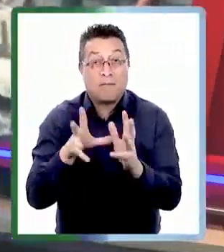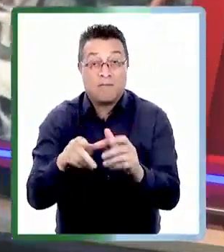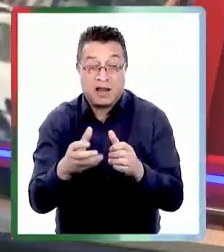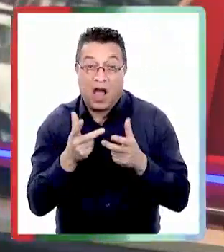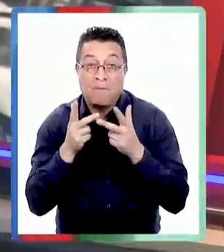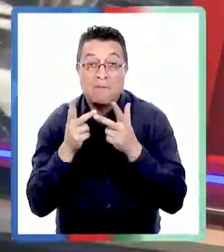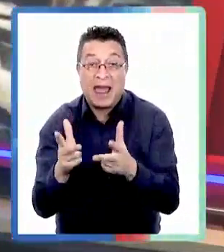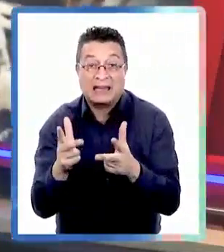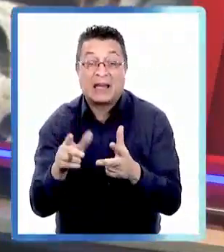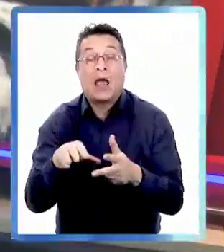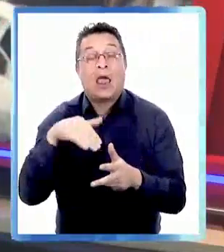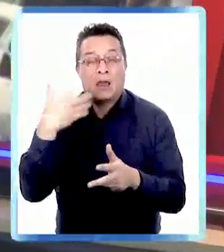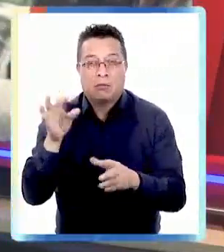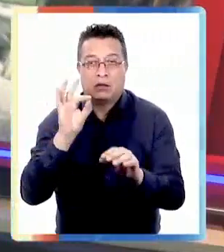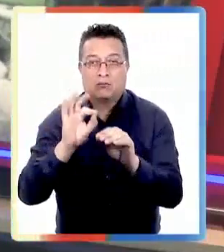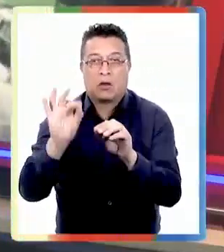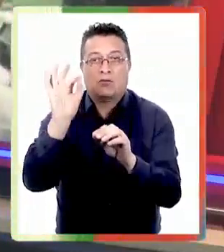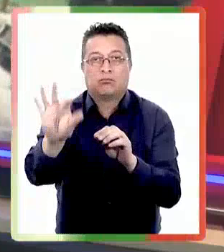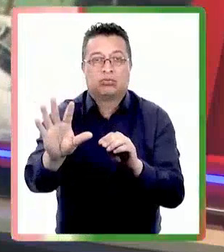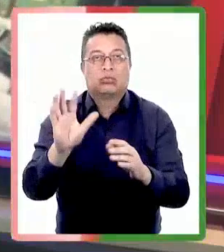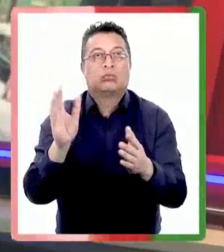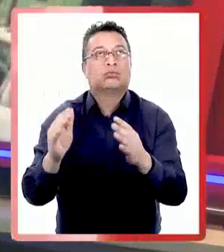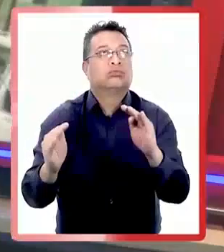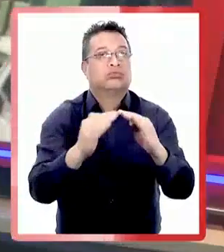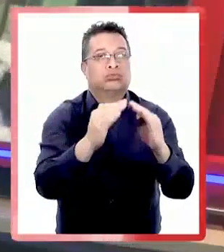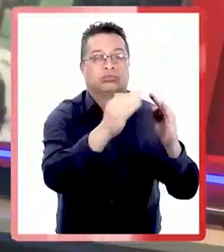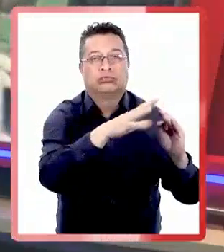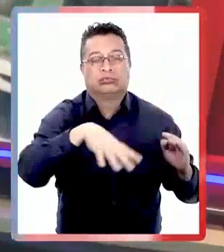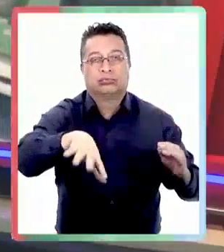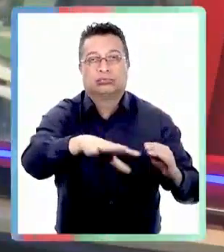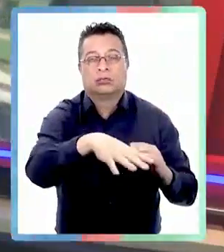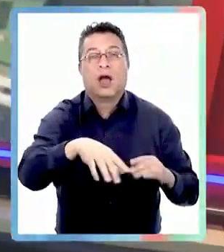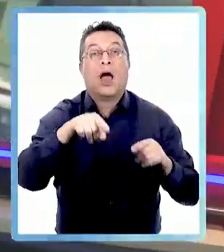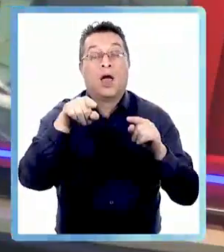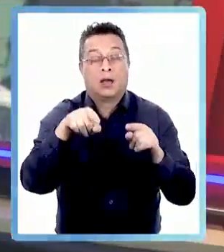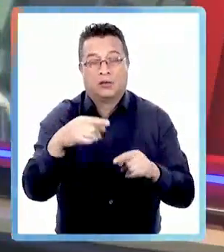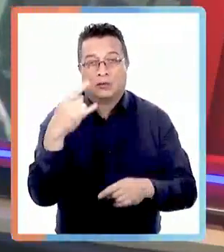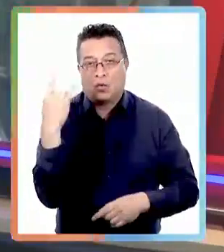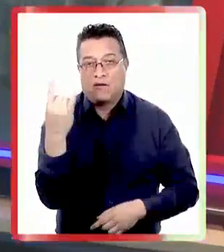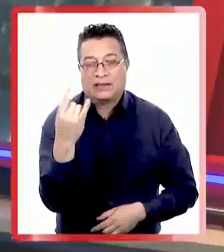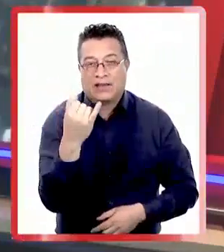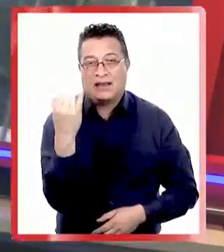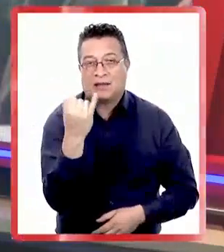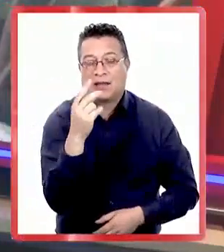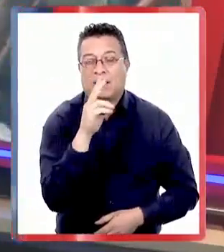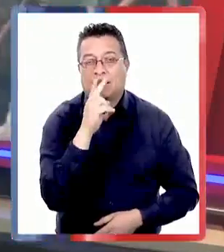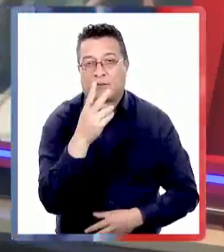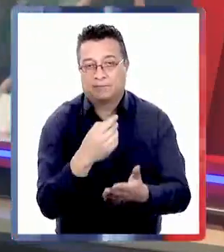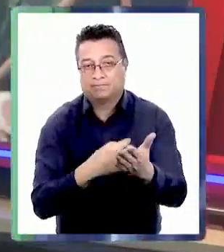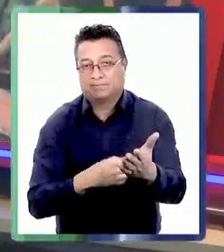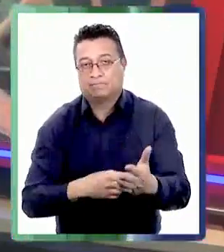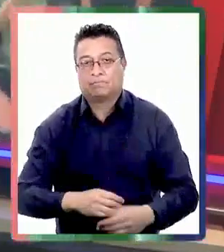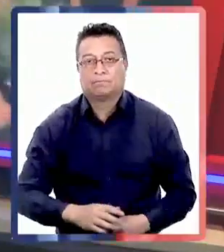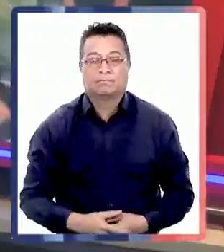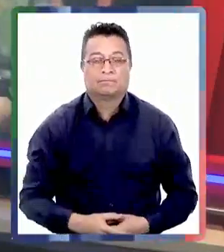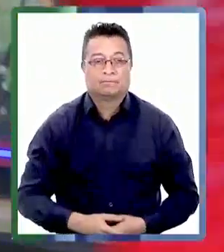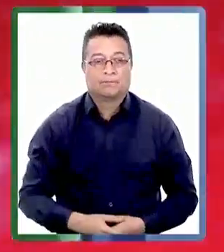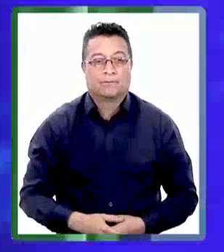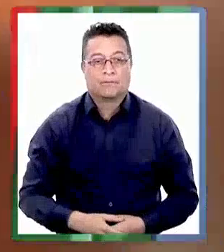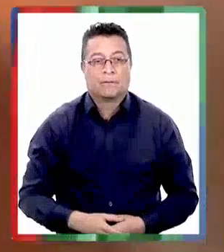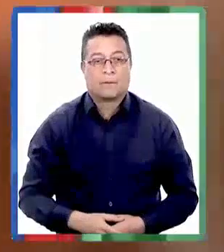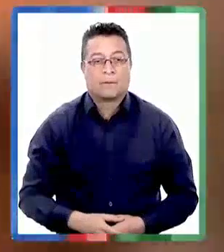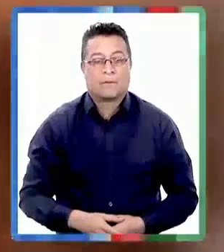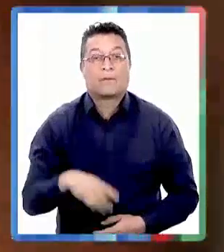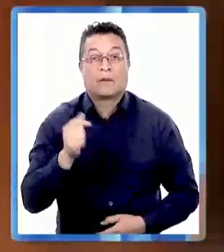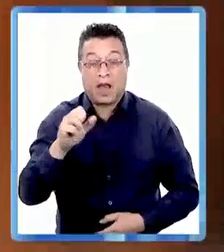familia fue amenazada y luego los desconocidos prendieron fuego a las instalaciones Universidad Autónoma Televisión con el informe